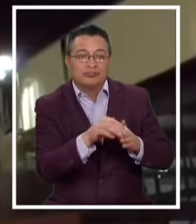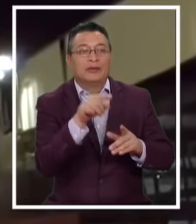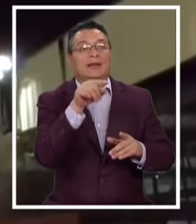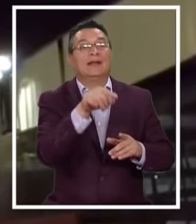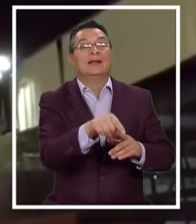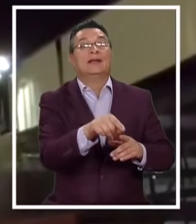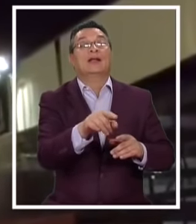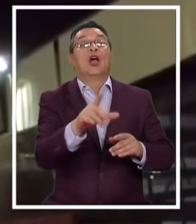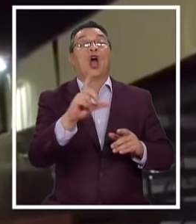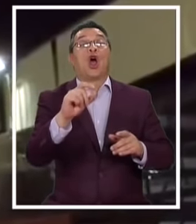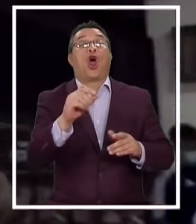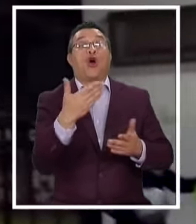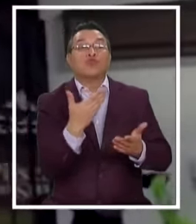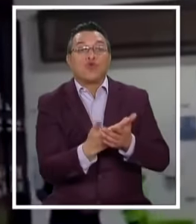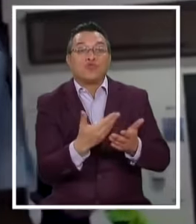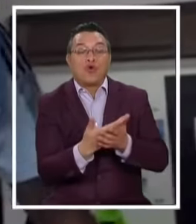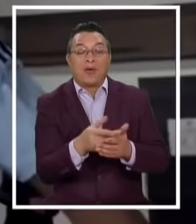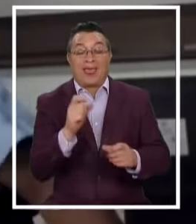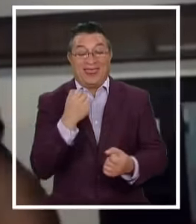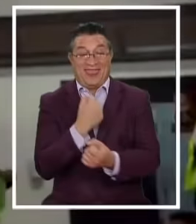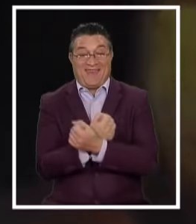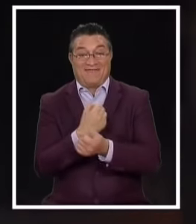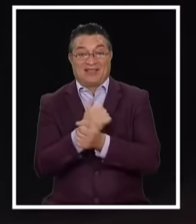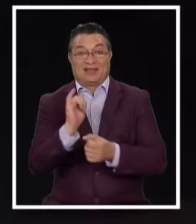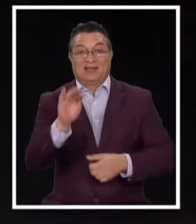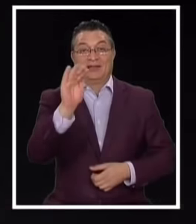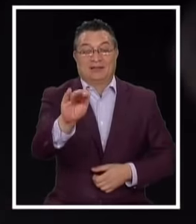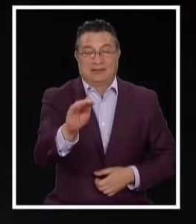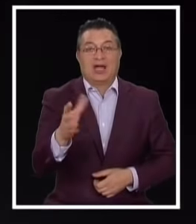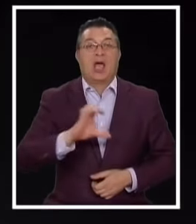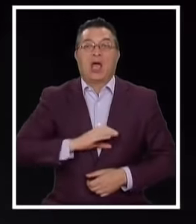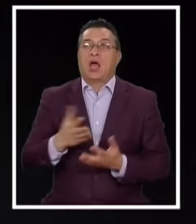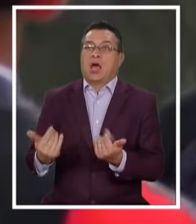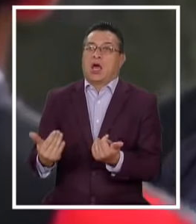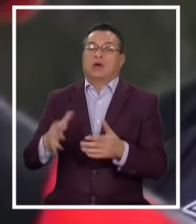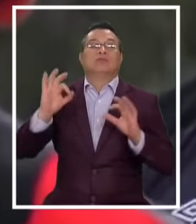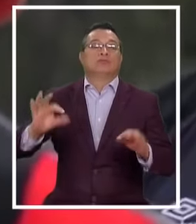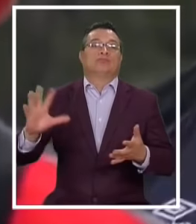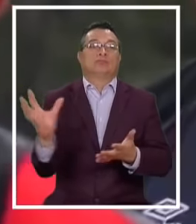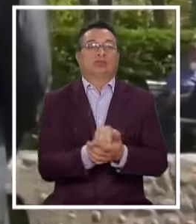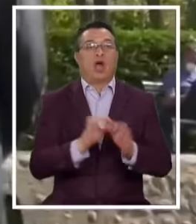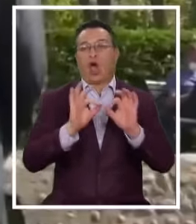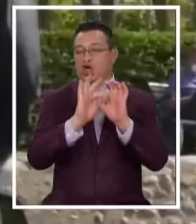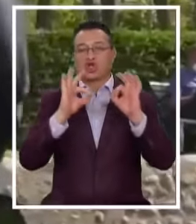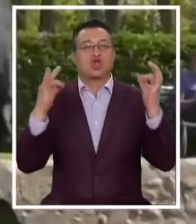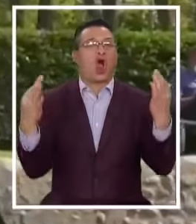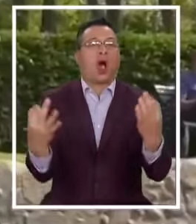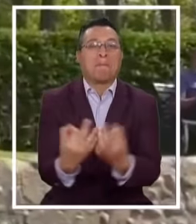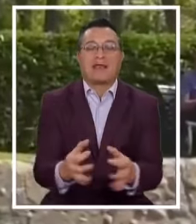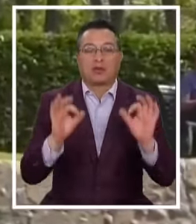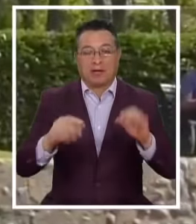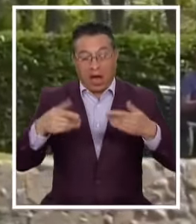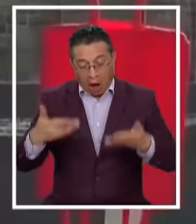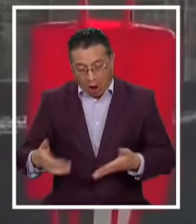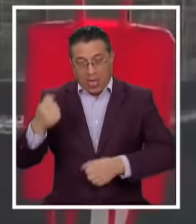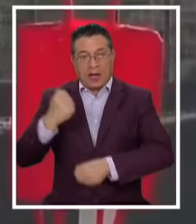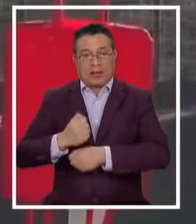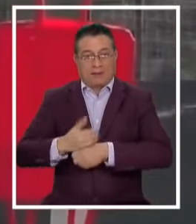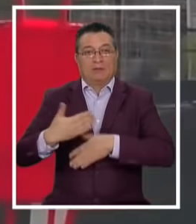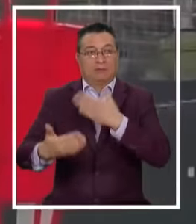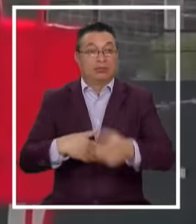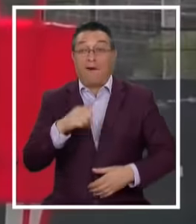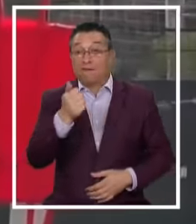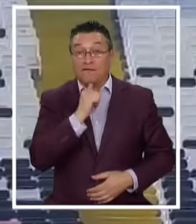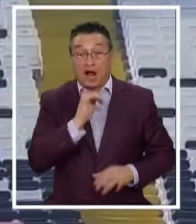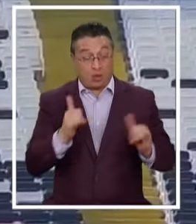libro de pases Colo-Colo Abrochó al defensa Y al ariete Que Quinteros Tanto esperaba Plantel completo Ahora a trabajar Porque la excusa De